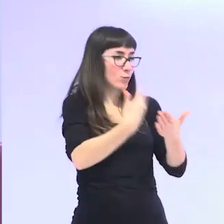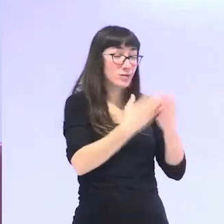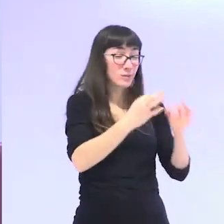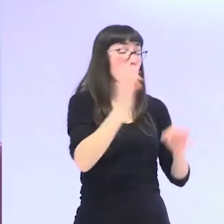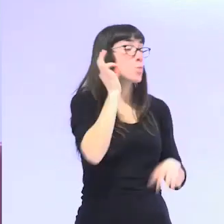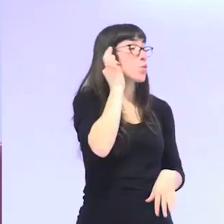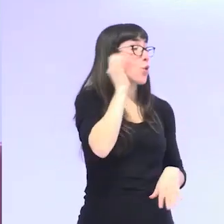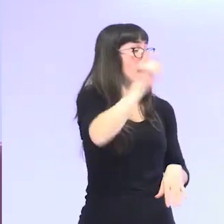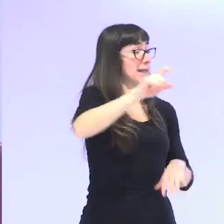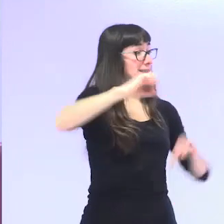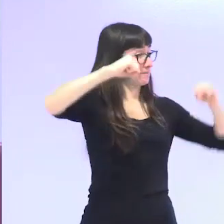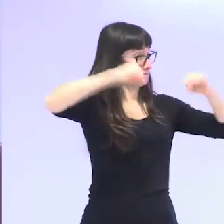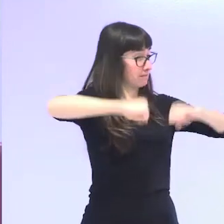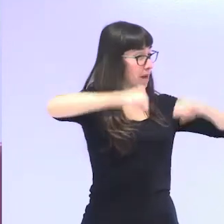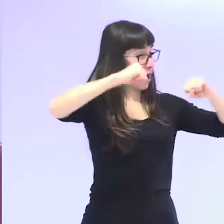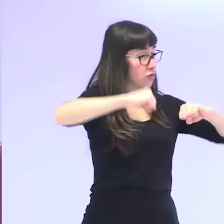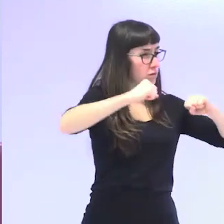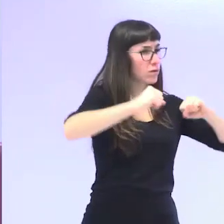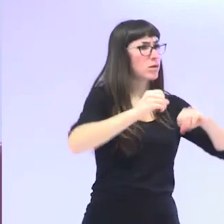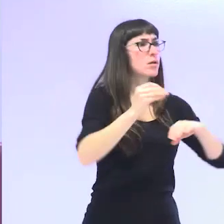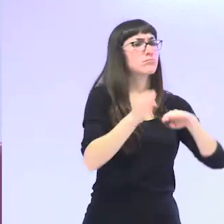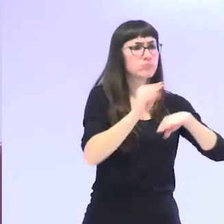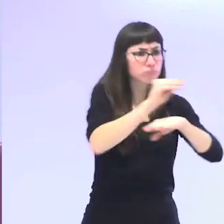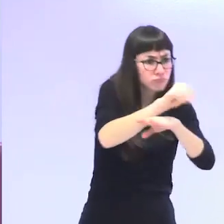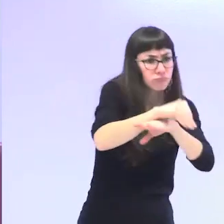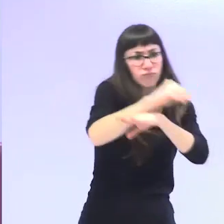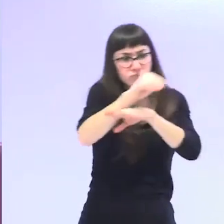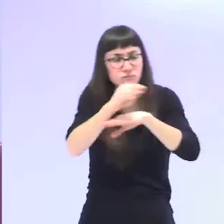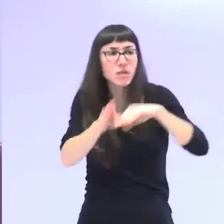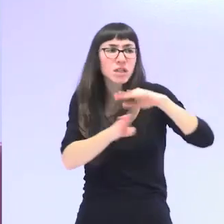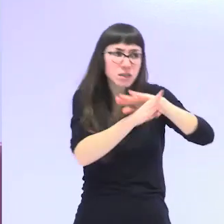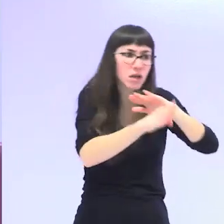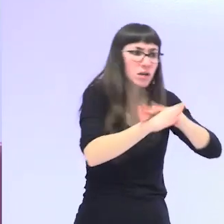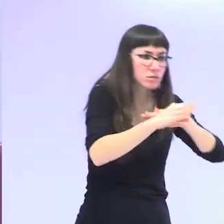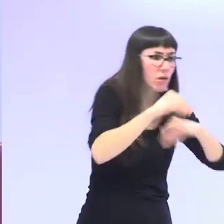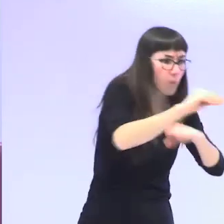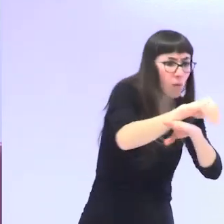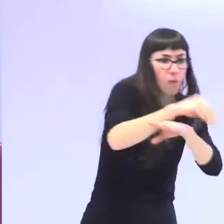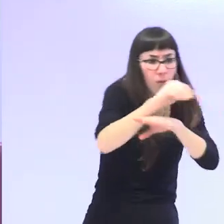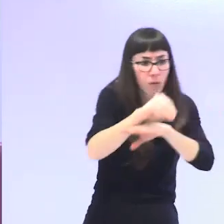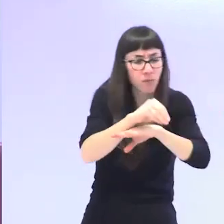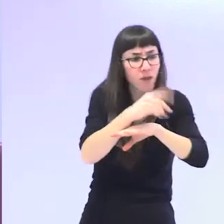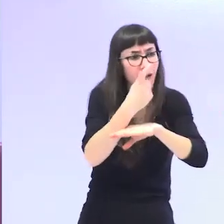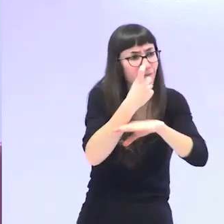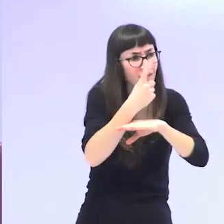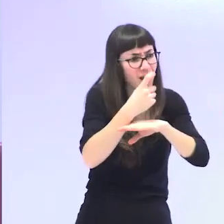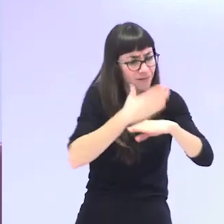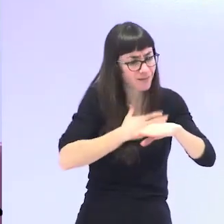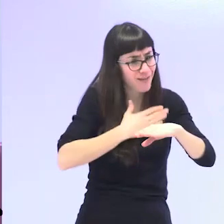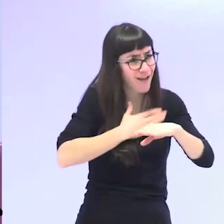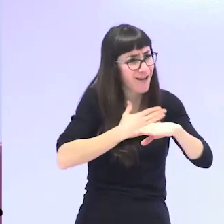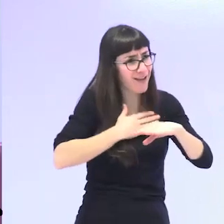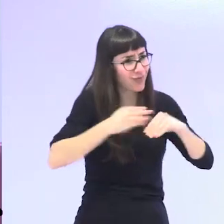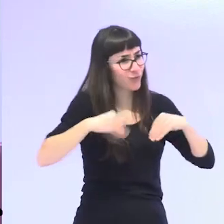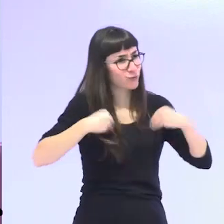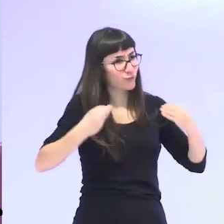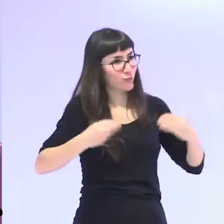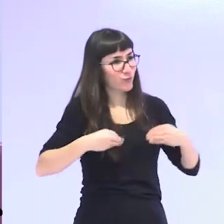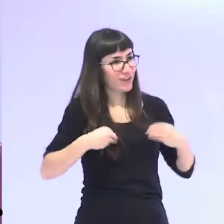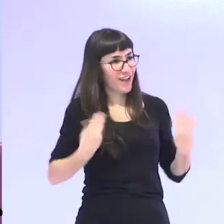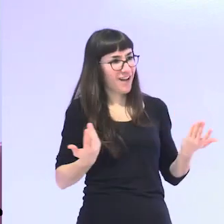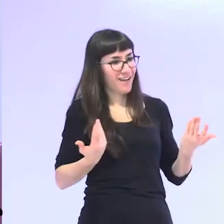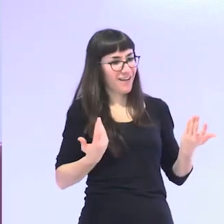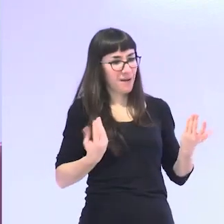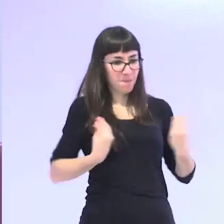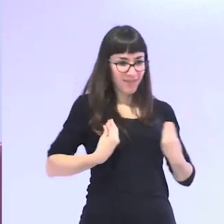todavía están cuidando de mucha gente no tienen la oportunidad de poder disfrutar de la vejez como una etapa llena de